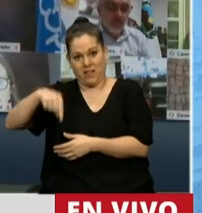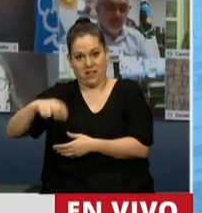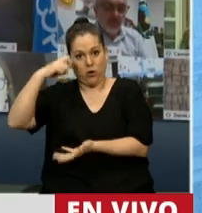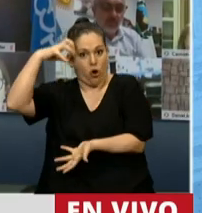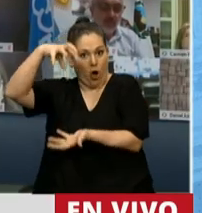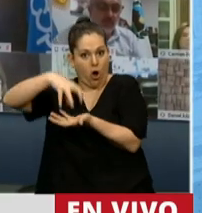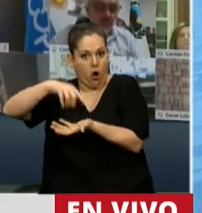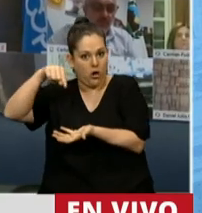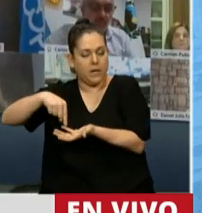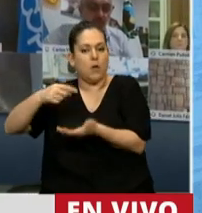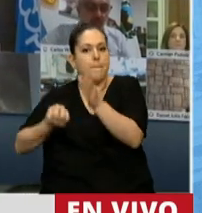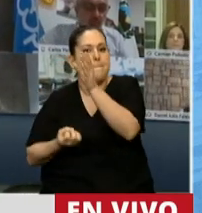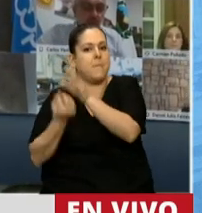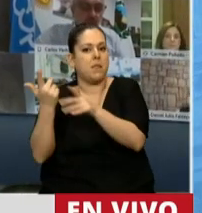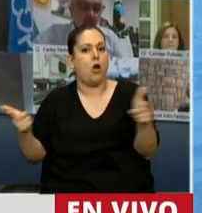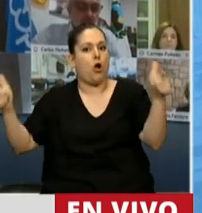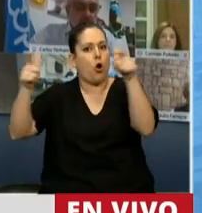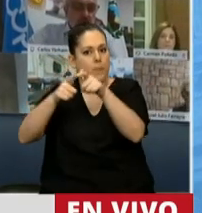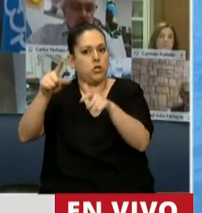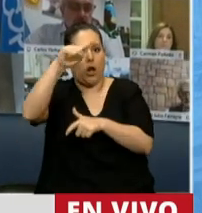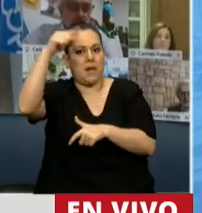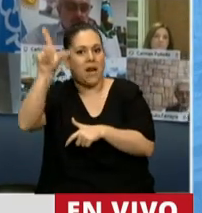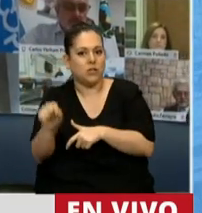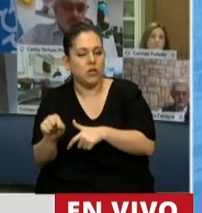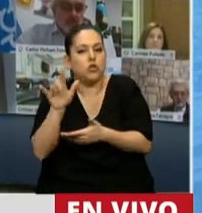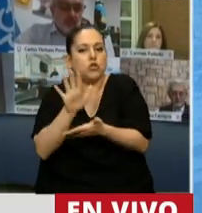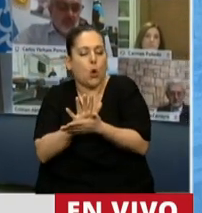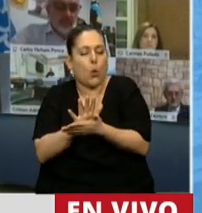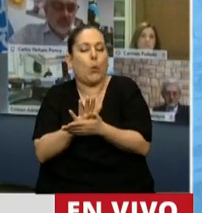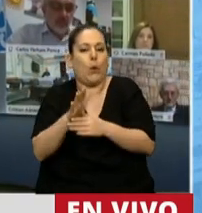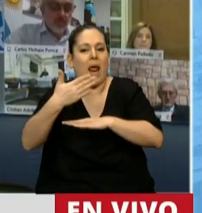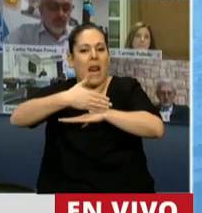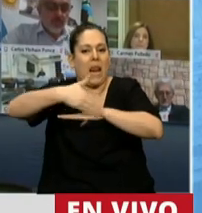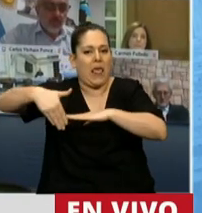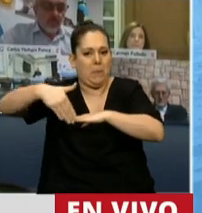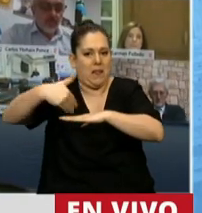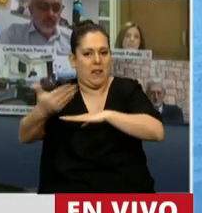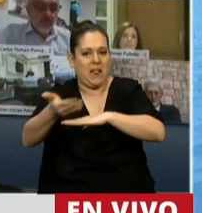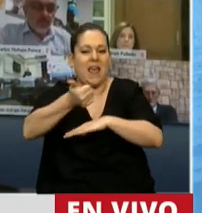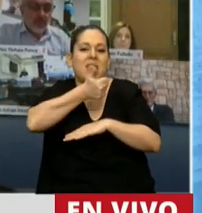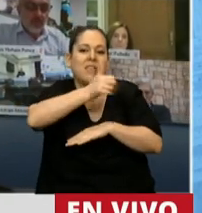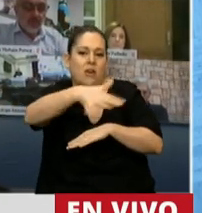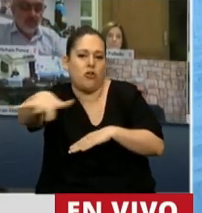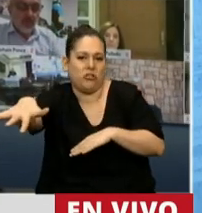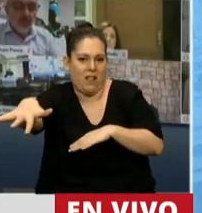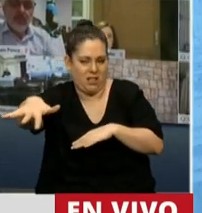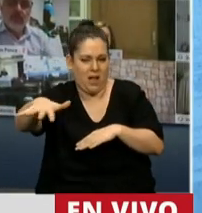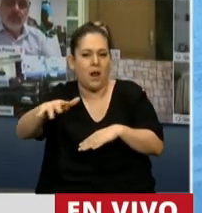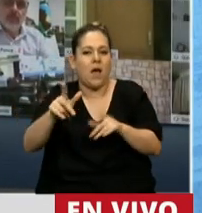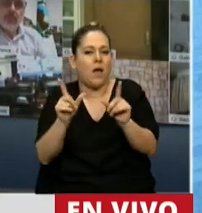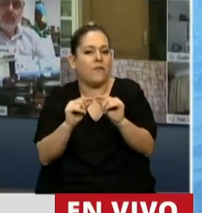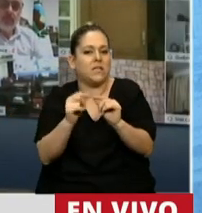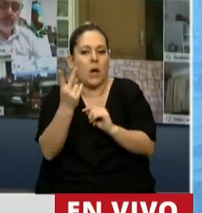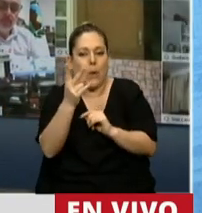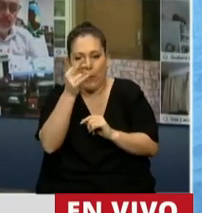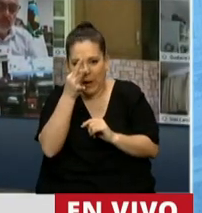crea la Comisión Nacional del Límite Exterior de la Plataforma Continental, un 20 de mayo